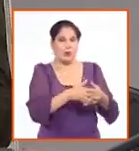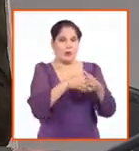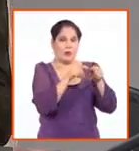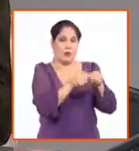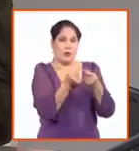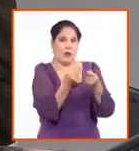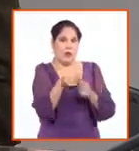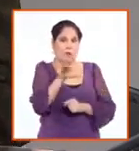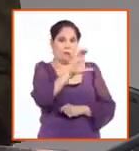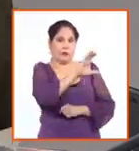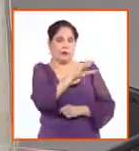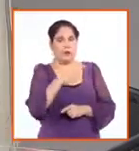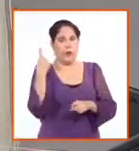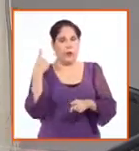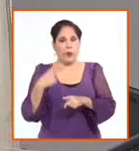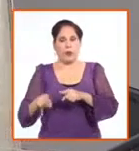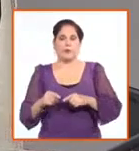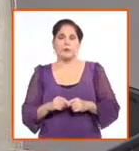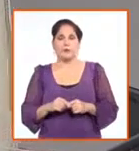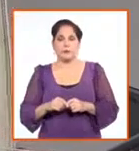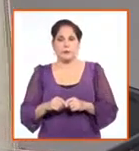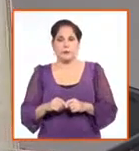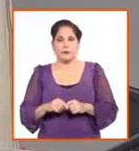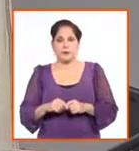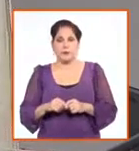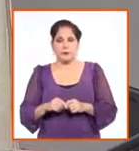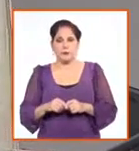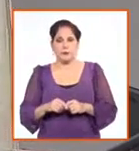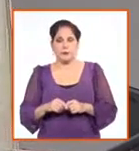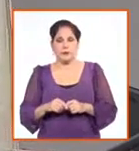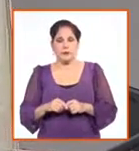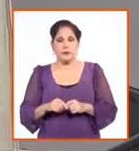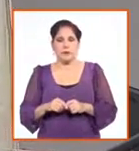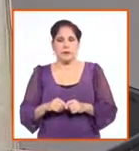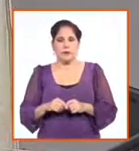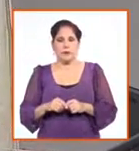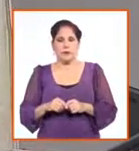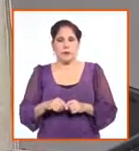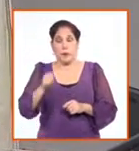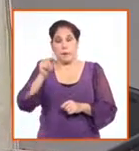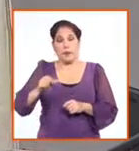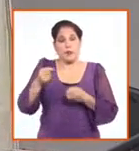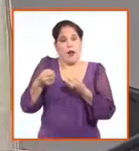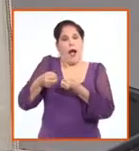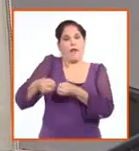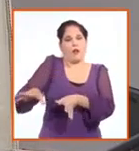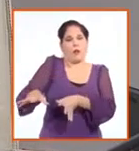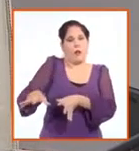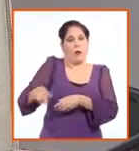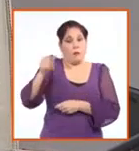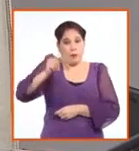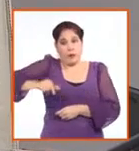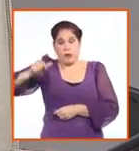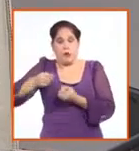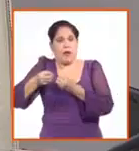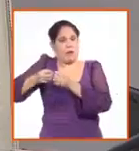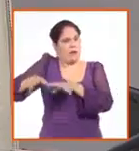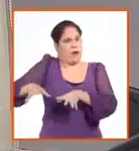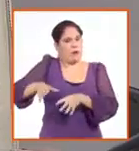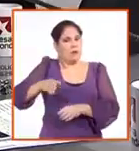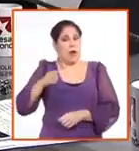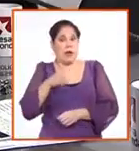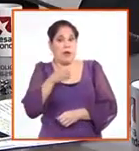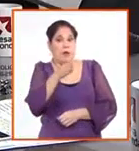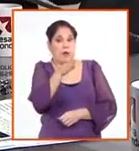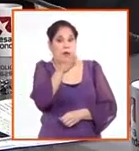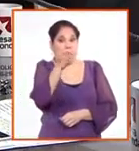Otro fenómeno que ocurre con frecuencia, Randy, es el abandono de los traficados. Durante el recorrido. Fue lo que pasó en Villa